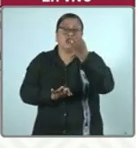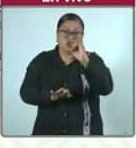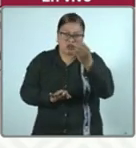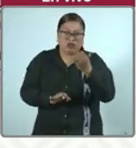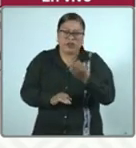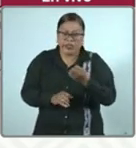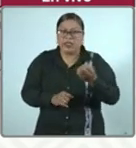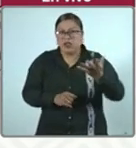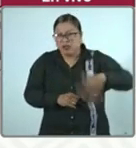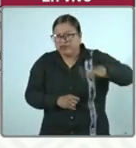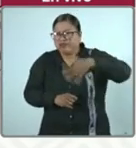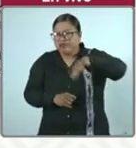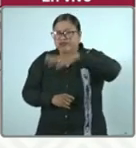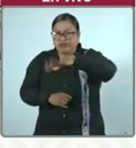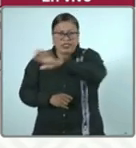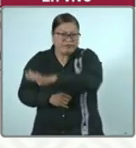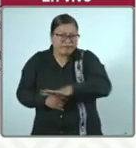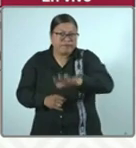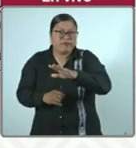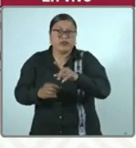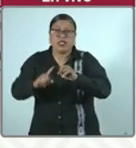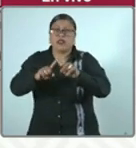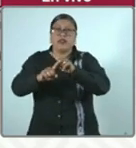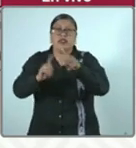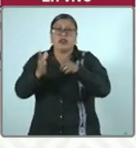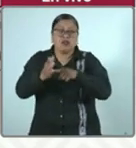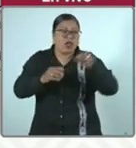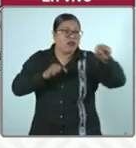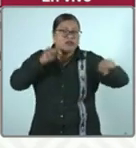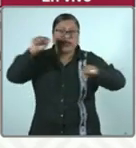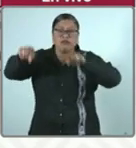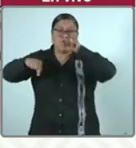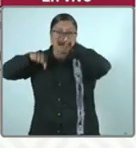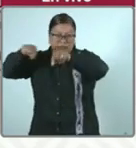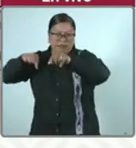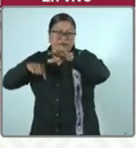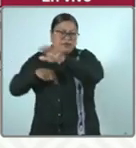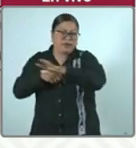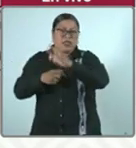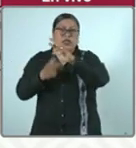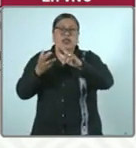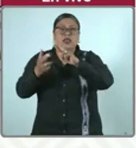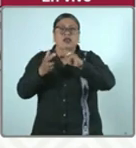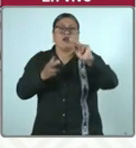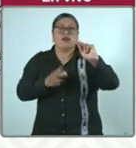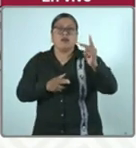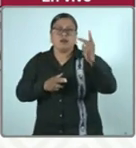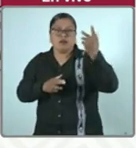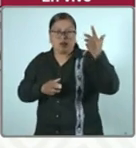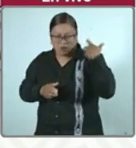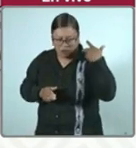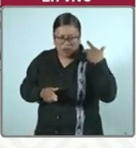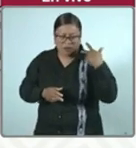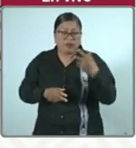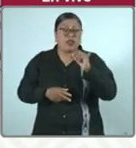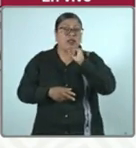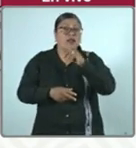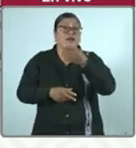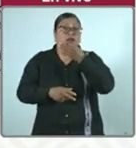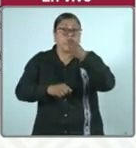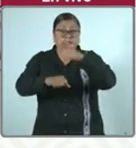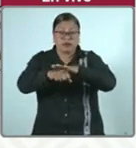realizando esas acciones de búsqueda en campo en diferentes puntos de interés en esta región de La Cuenca. Quiero comentarles también que tuvimos una